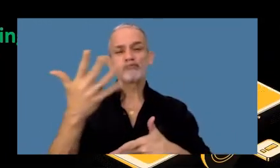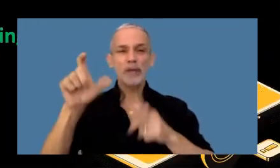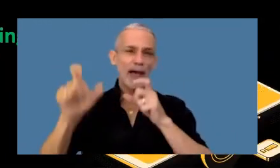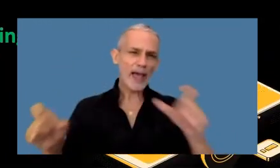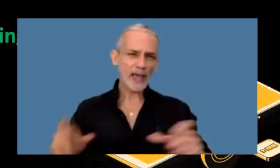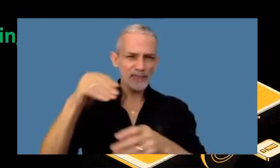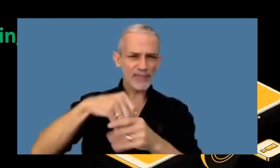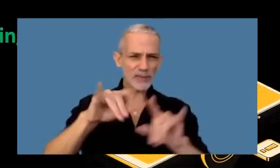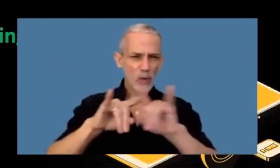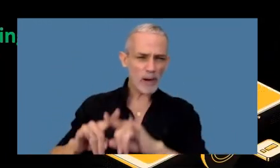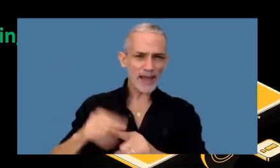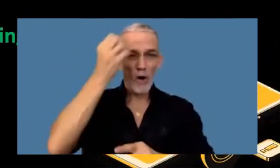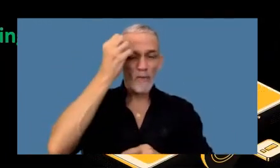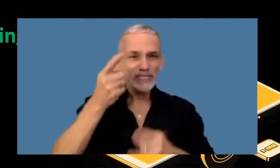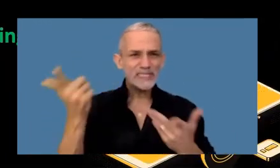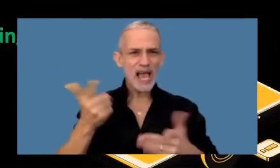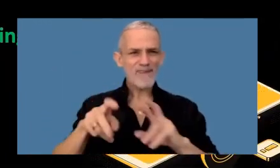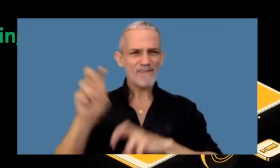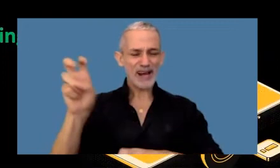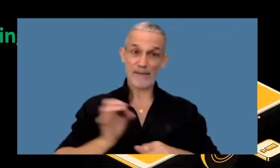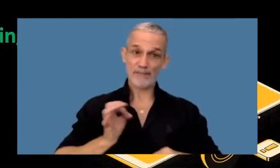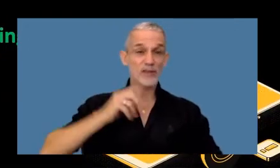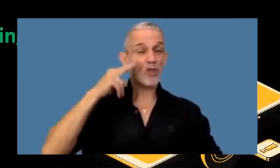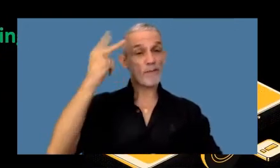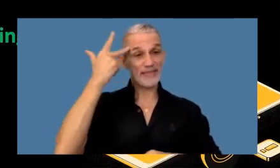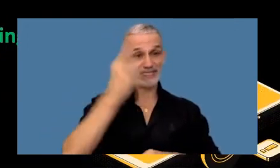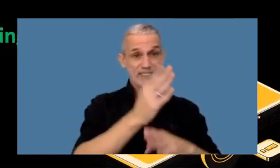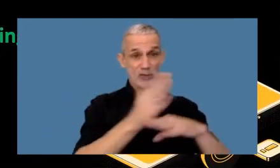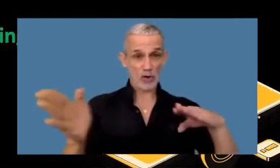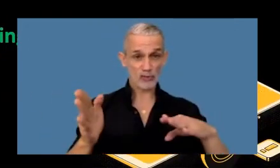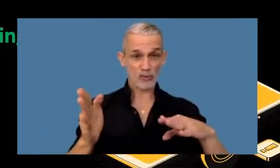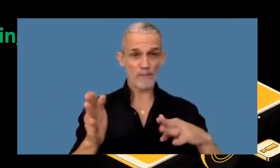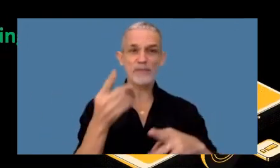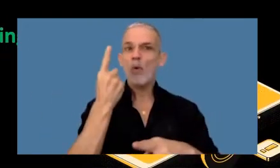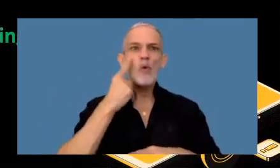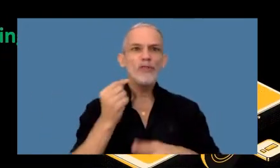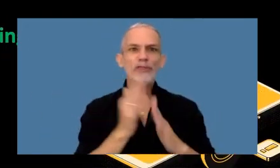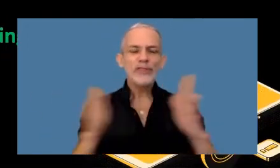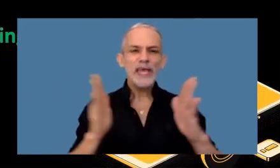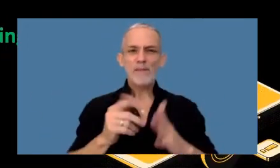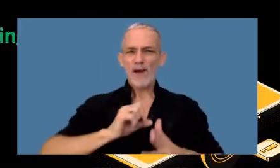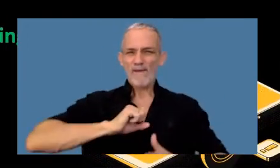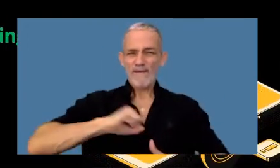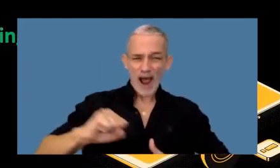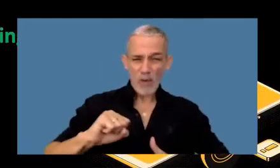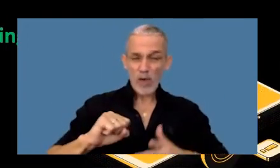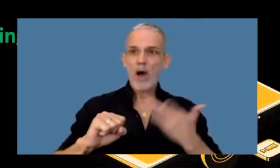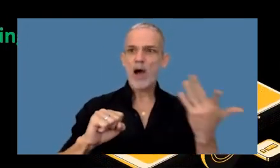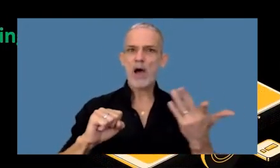entonces para darles un marco en el 2018 en un solo día un fraude cripto